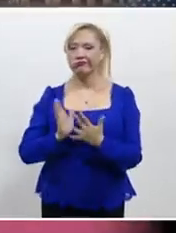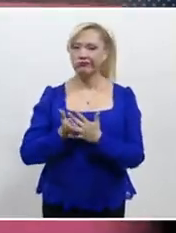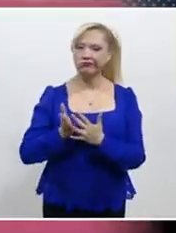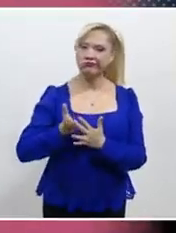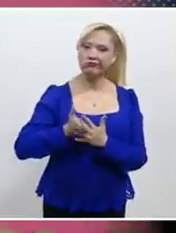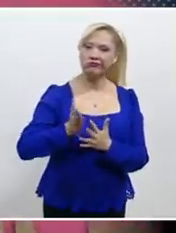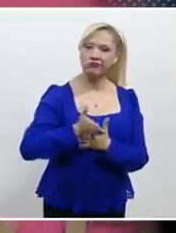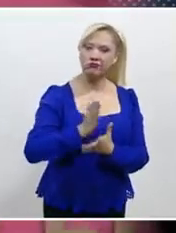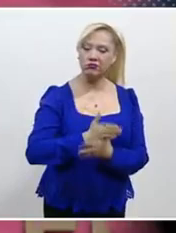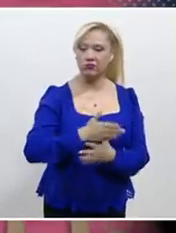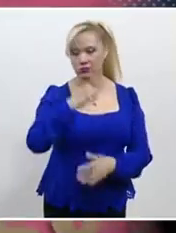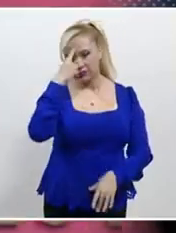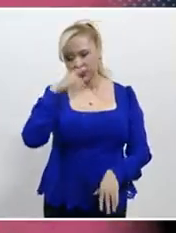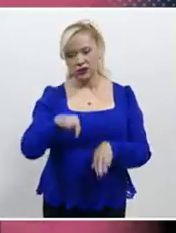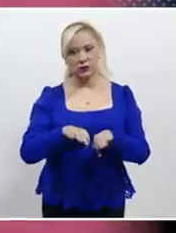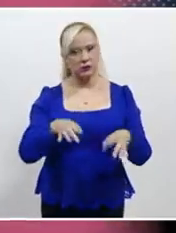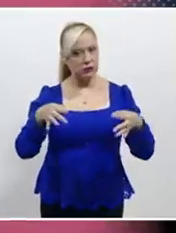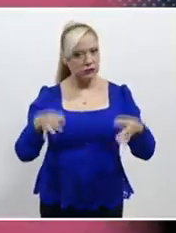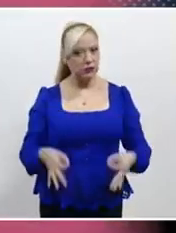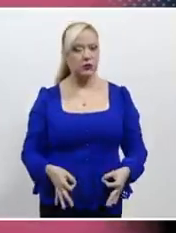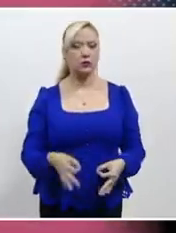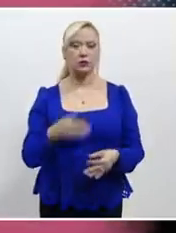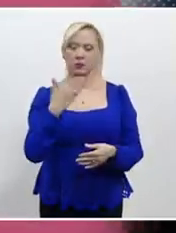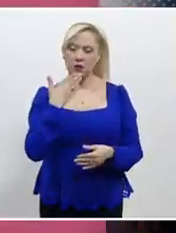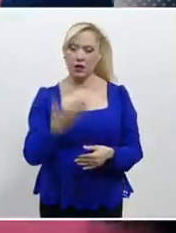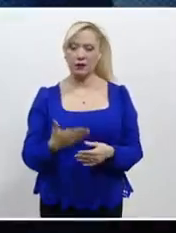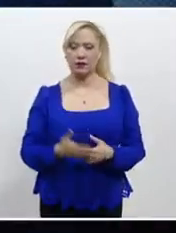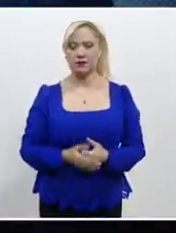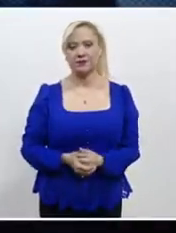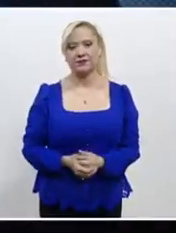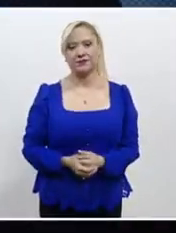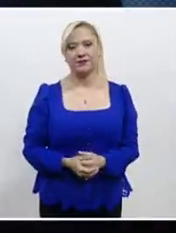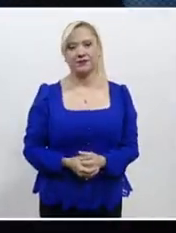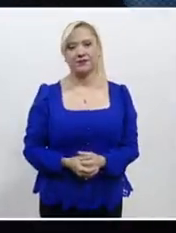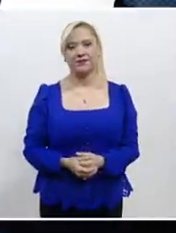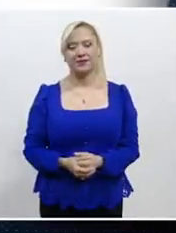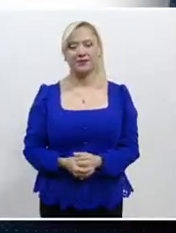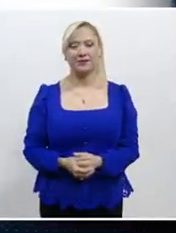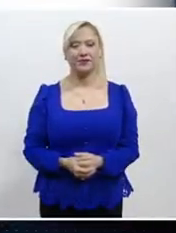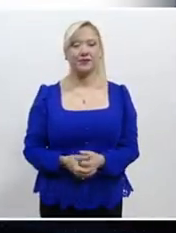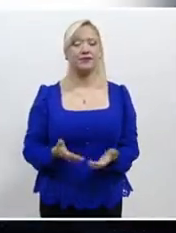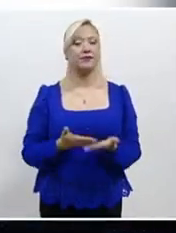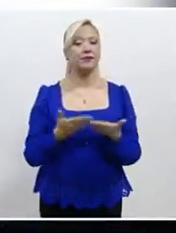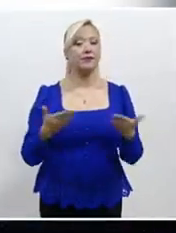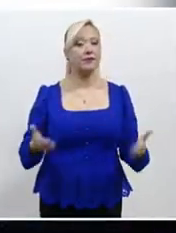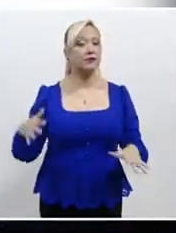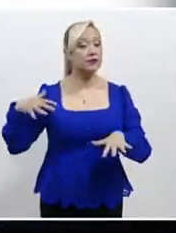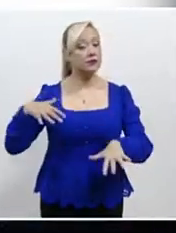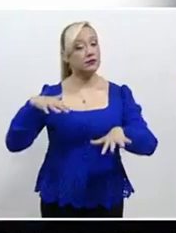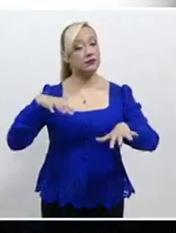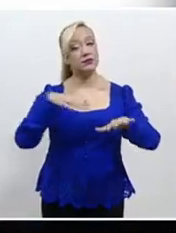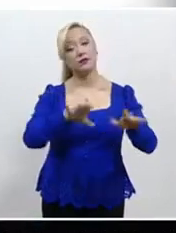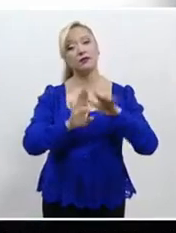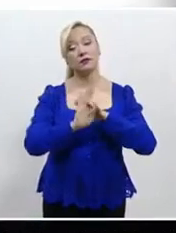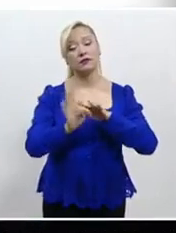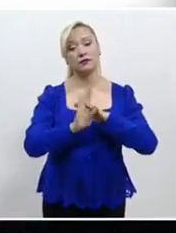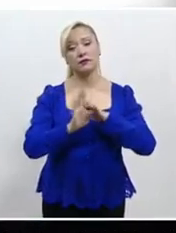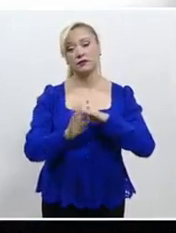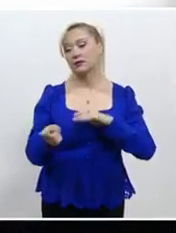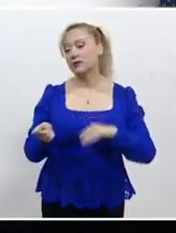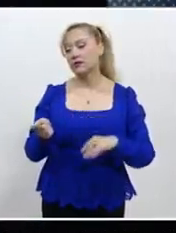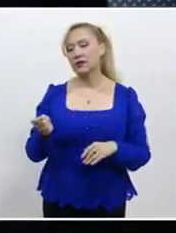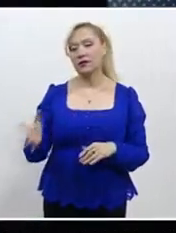razonable y con base en la evidencia para optimizar los recursos públicos. La caravana migrante denominada Viacrucis